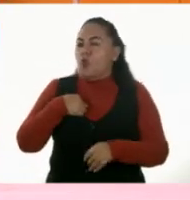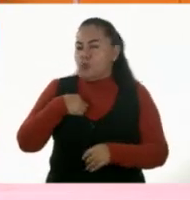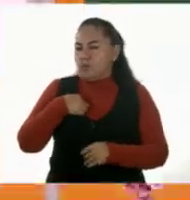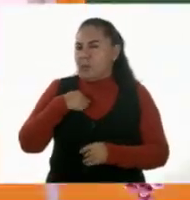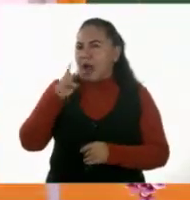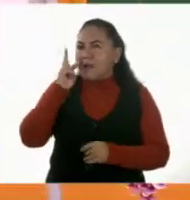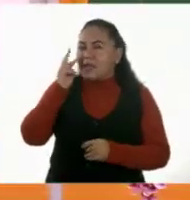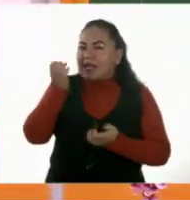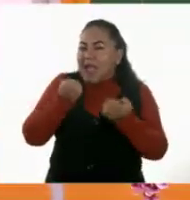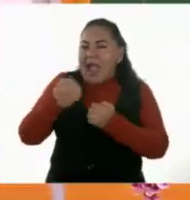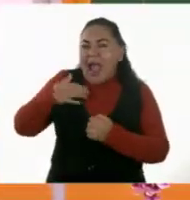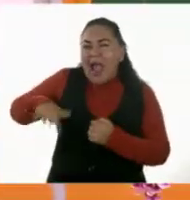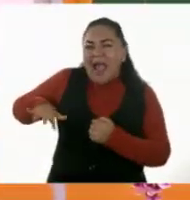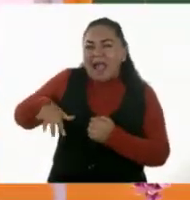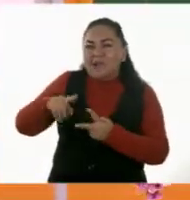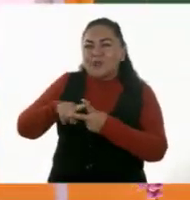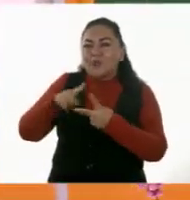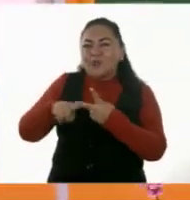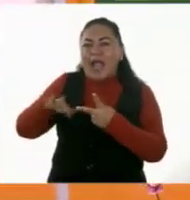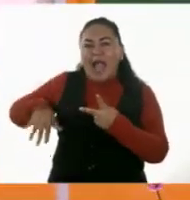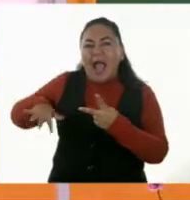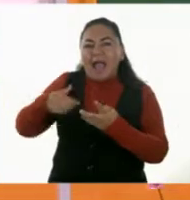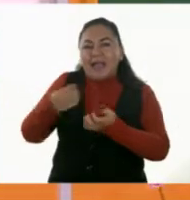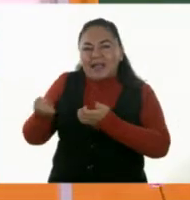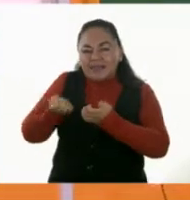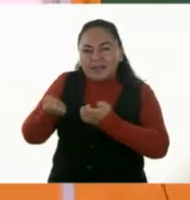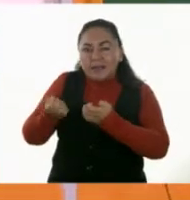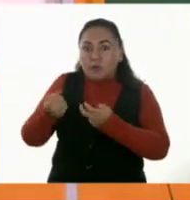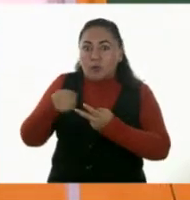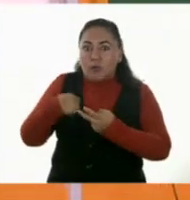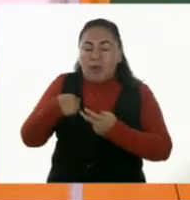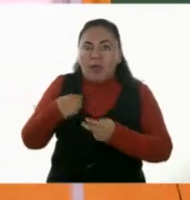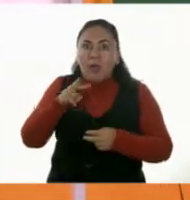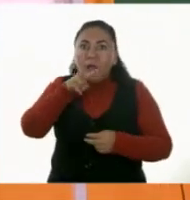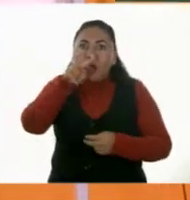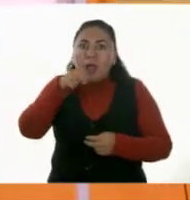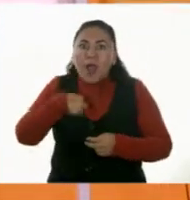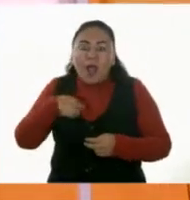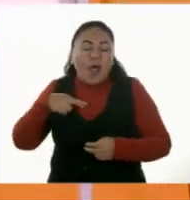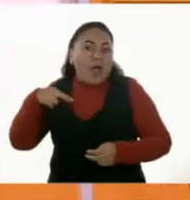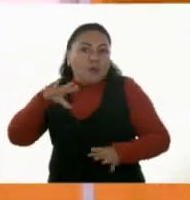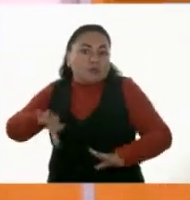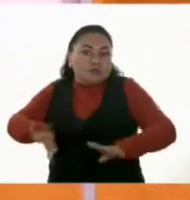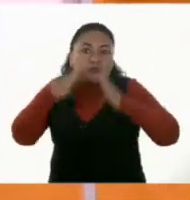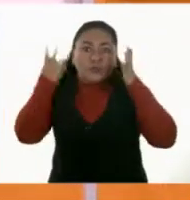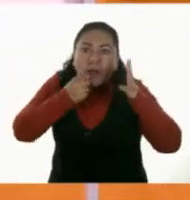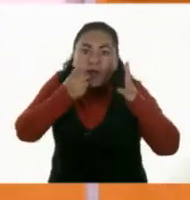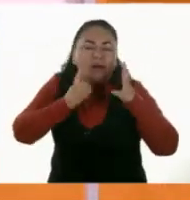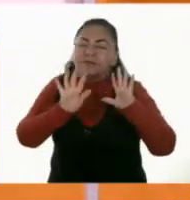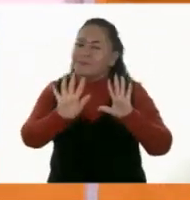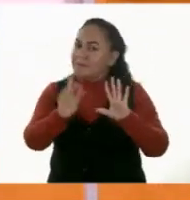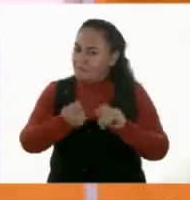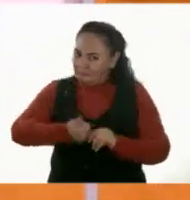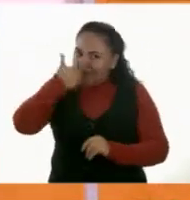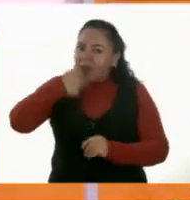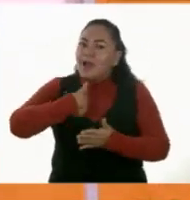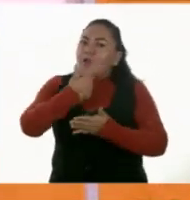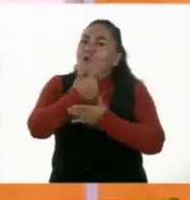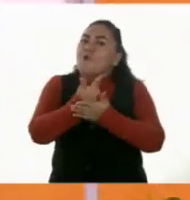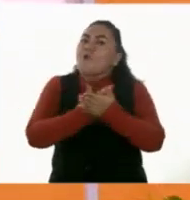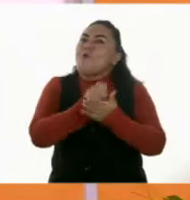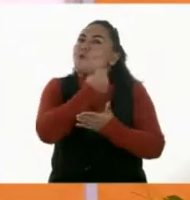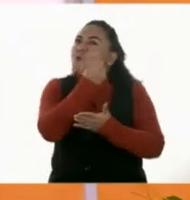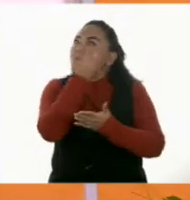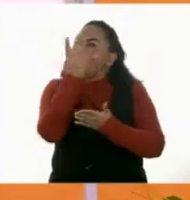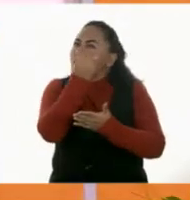los dos ejercicios anteriores, antes de adelantarme, mejor comprobar. Es decir, no quiero